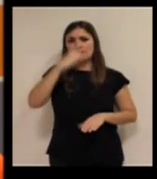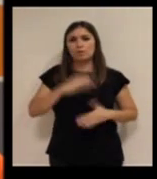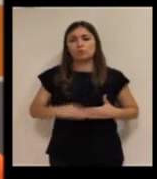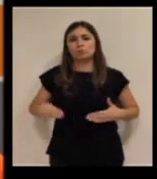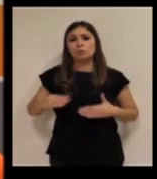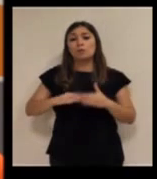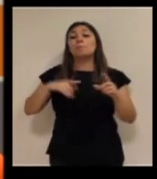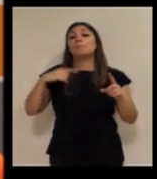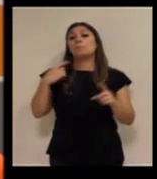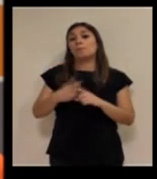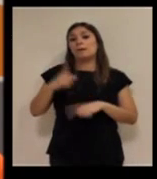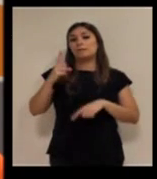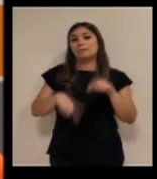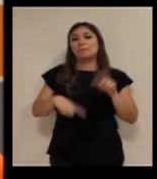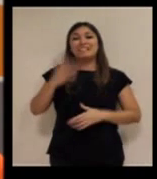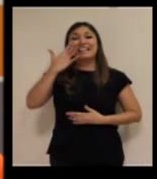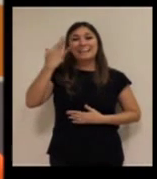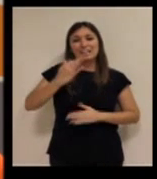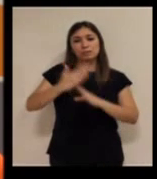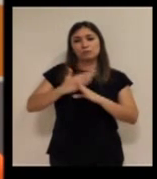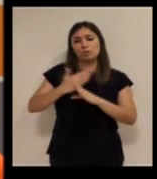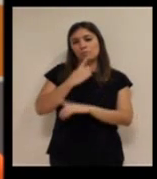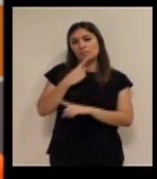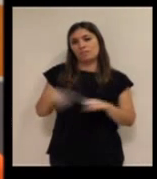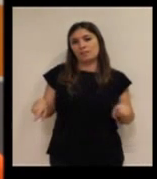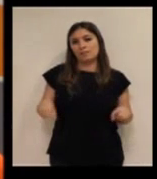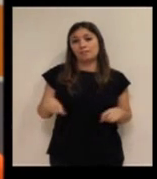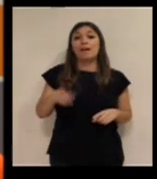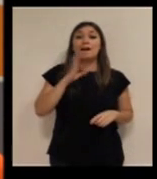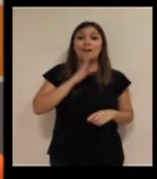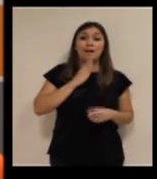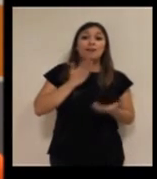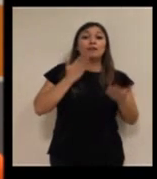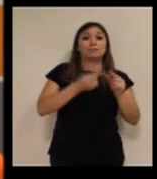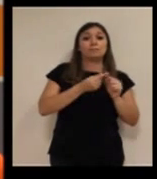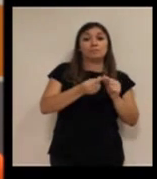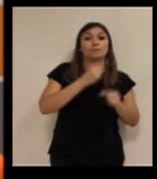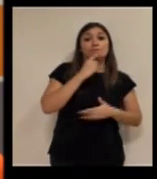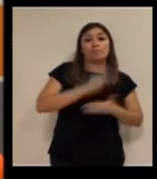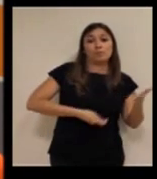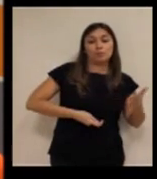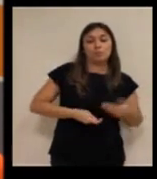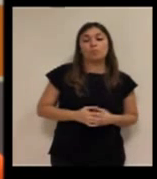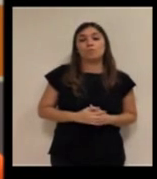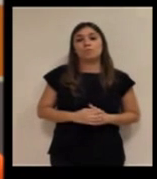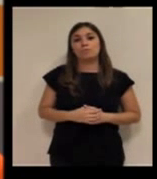y además están sometidos a diferentes perfiles de riesgo que los de la teleasistencia fija